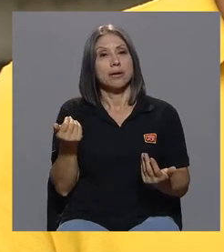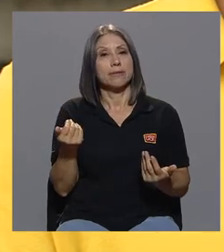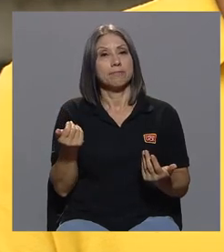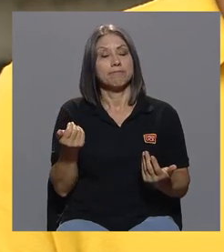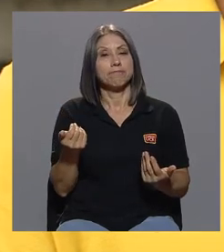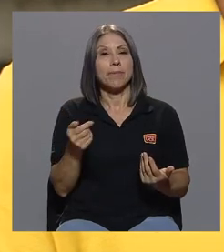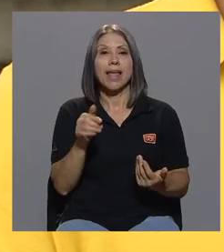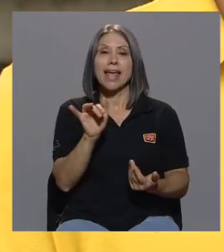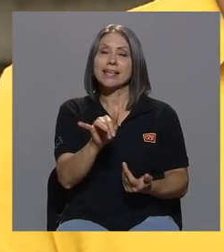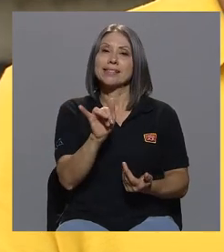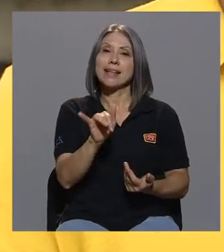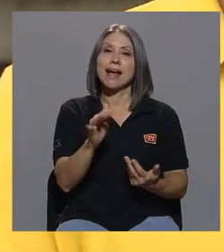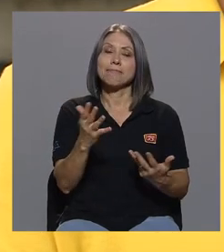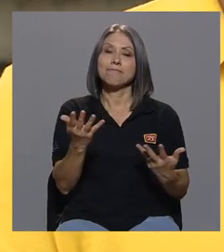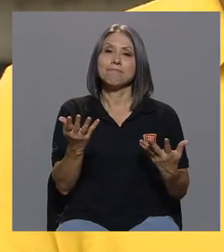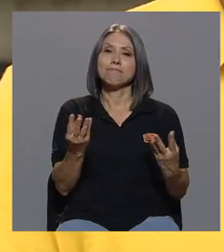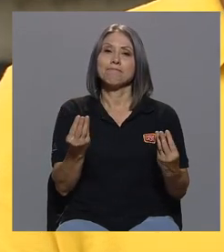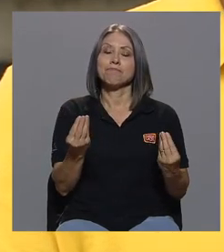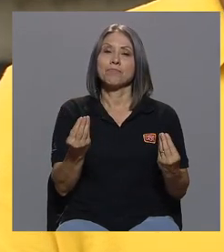gran